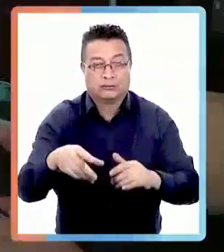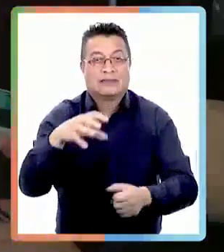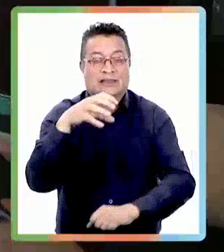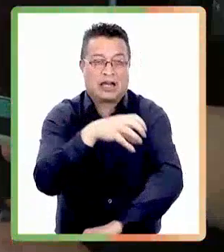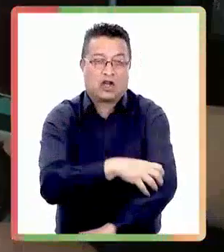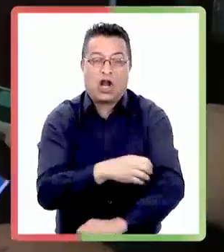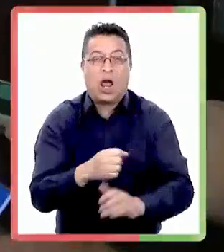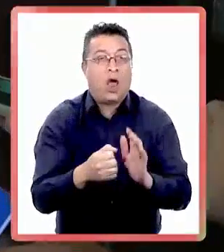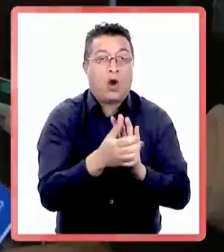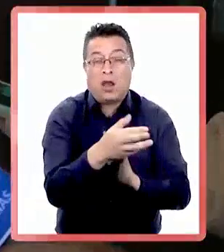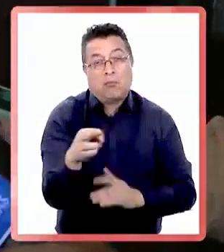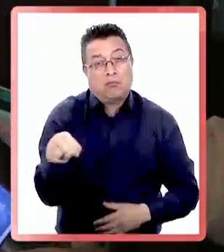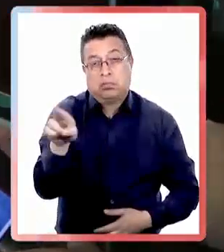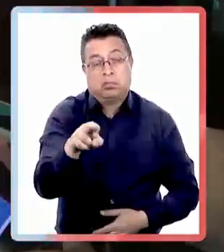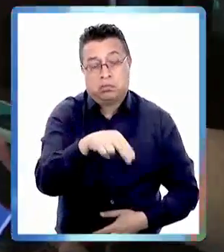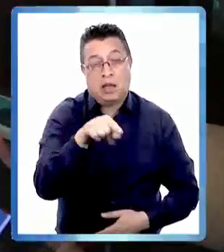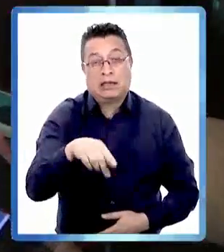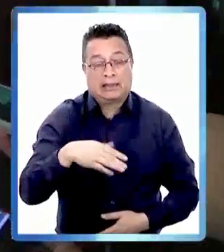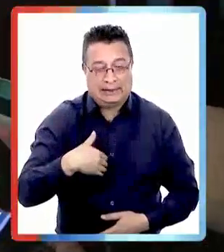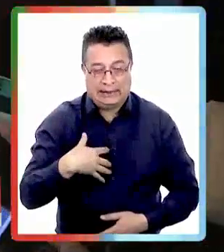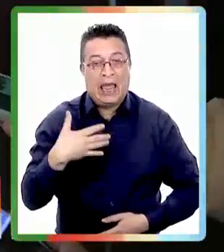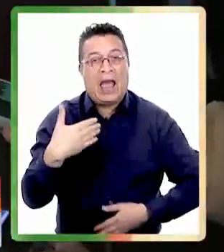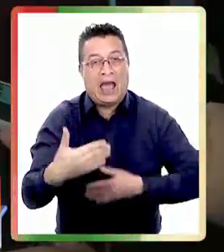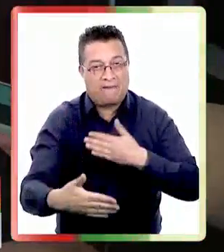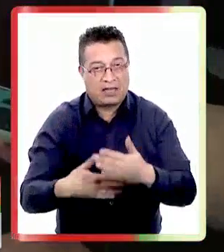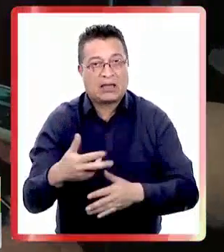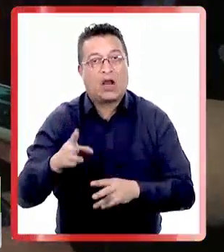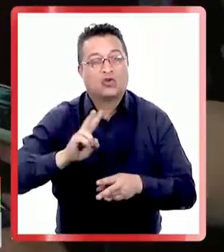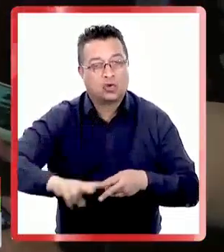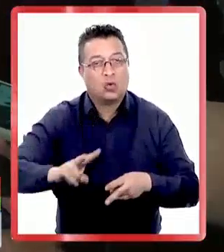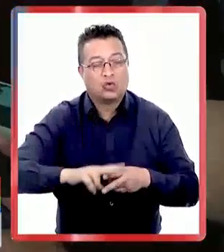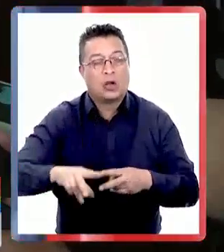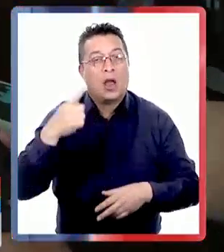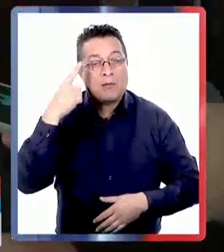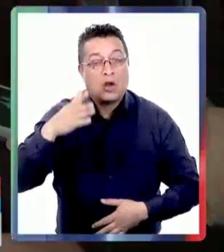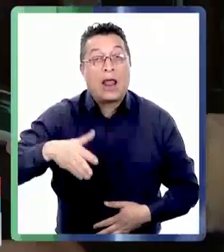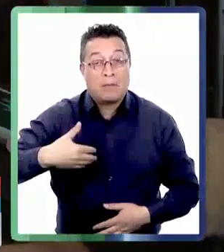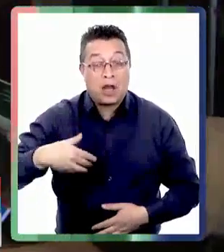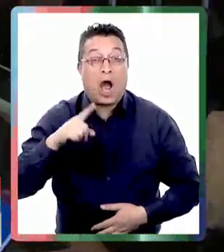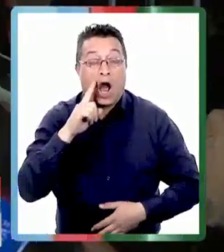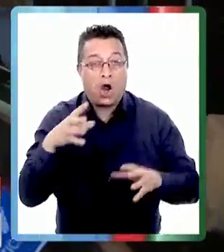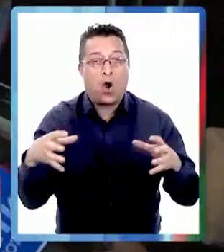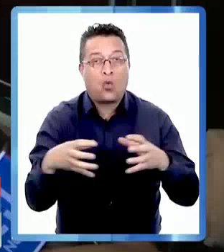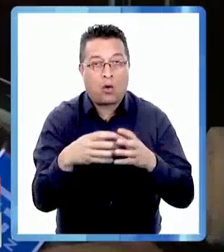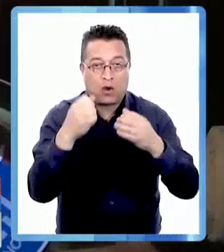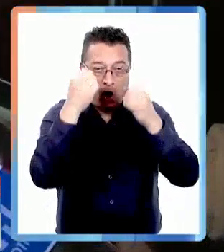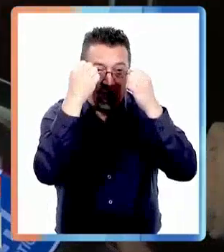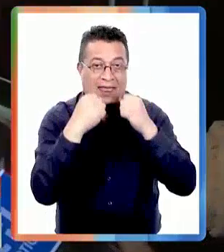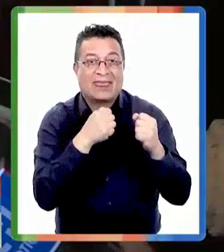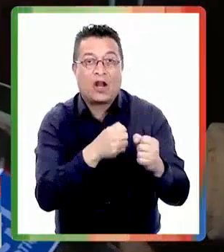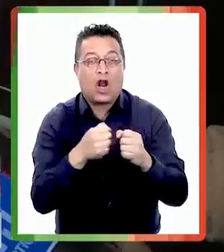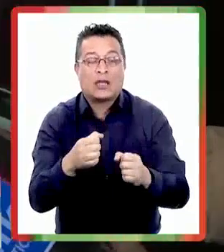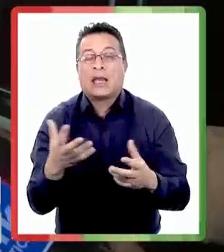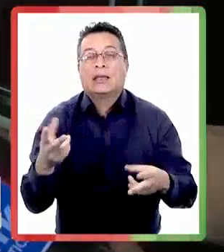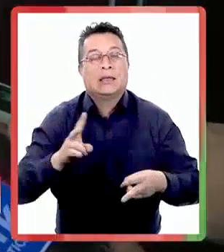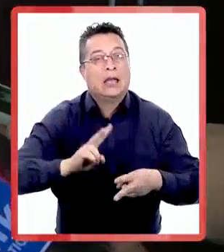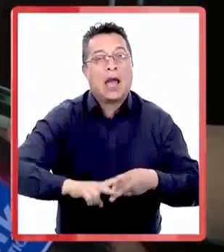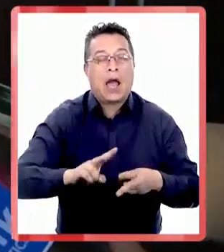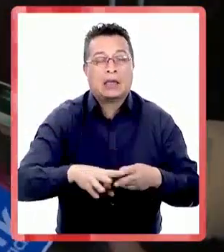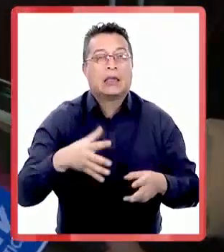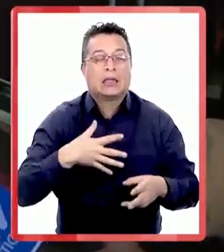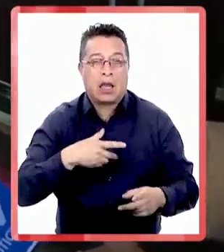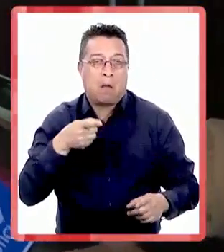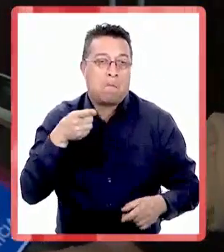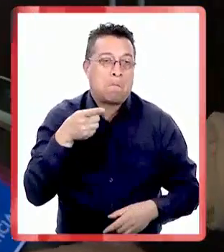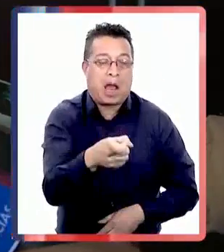esto es lo que vive en la región de la urgencia habitualmente es una región que queremos avanzar en soluciones pues lamentablemente tenemos grupos terroristas que lo único que